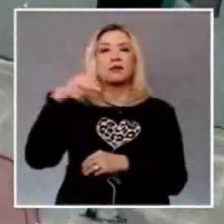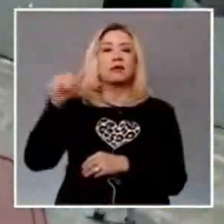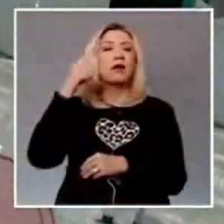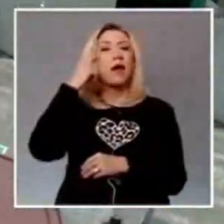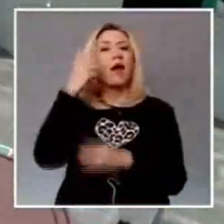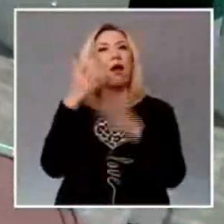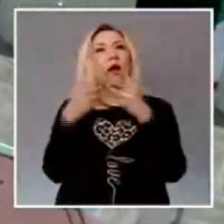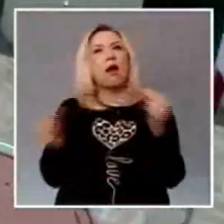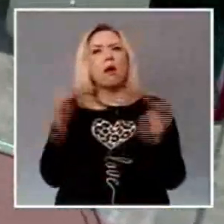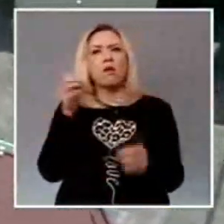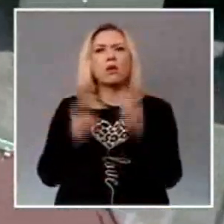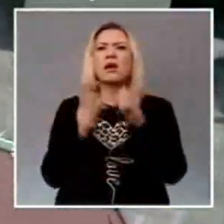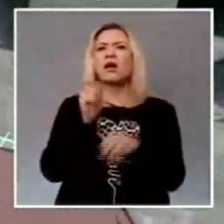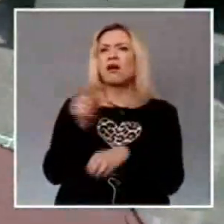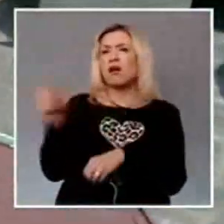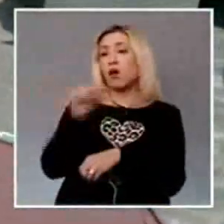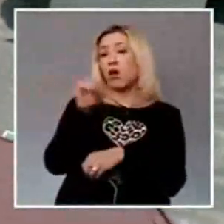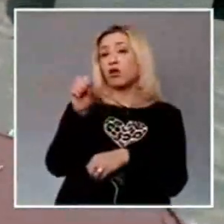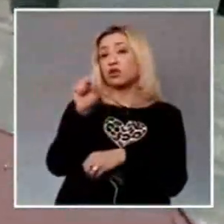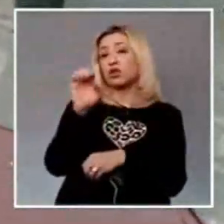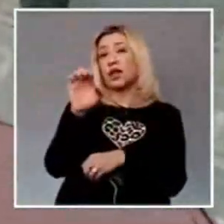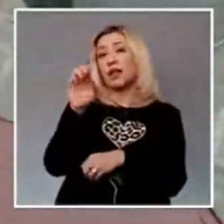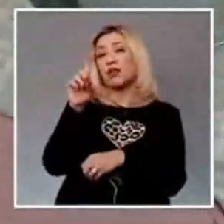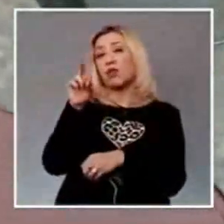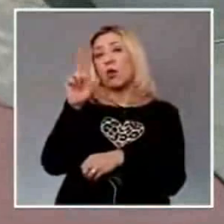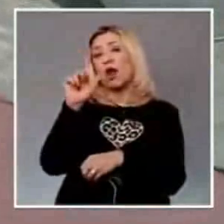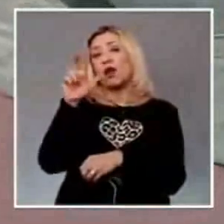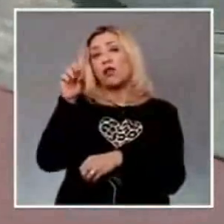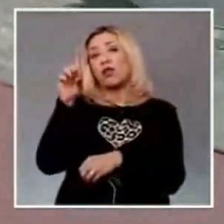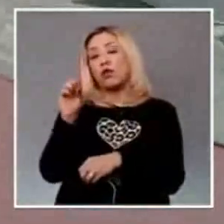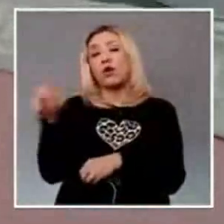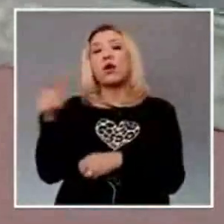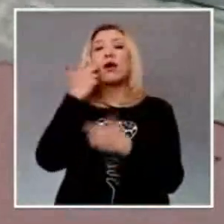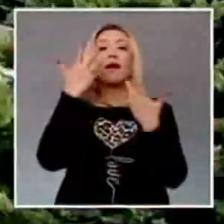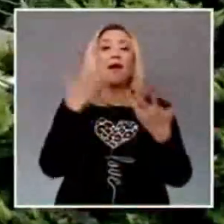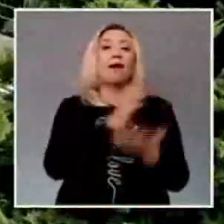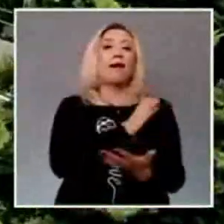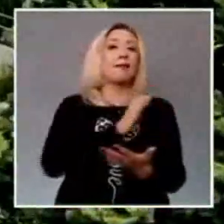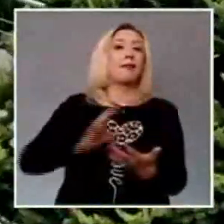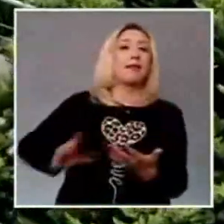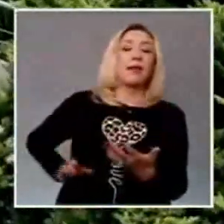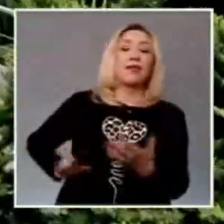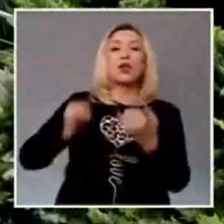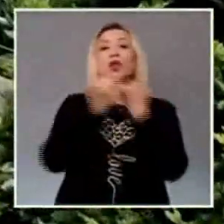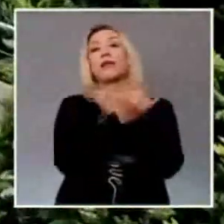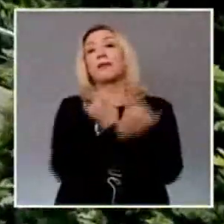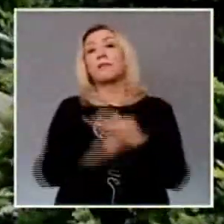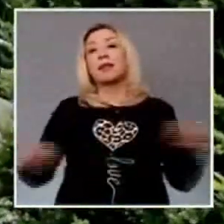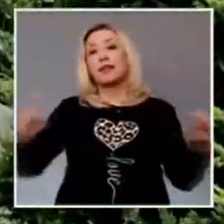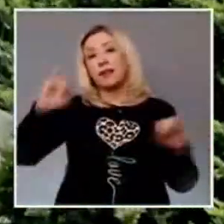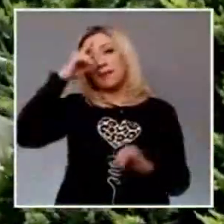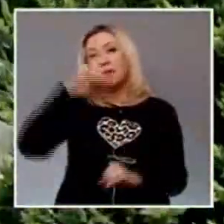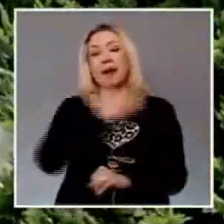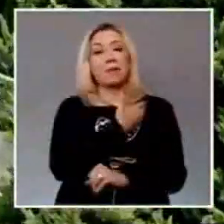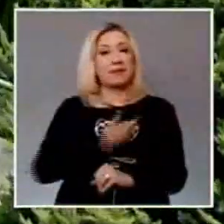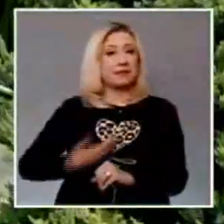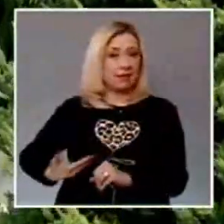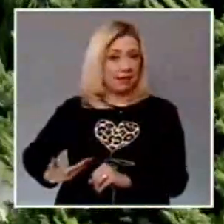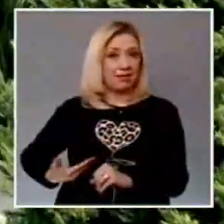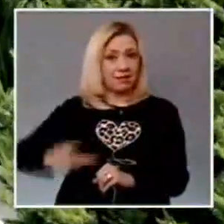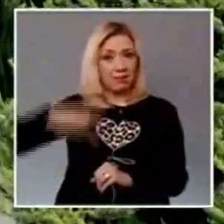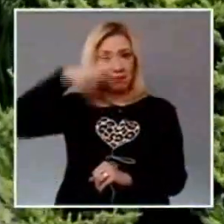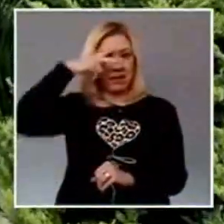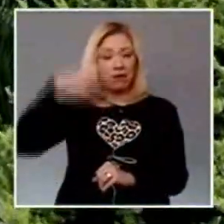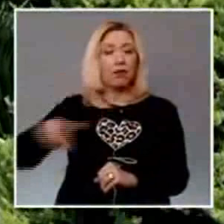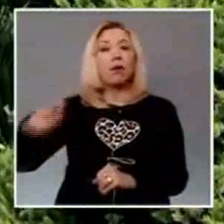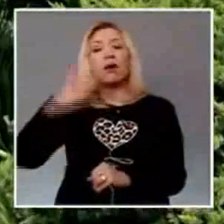José Eduardo Berástegui Córdoba, aspirante a la candidatura independiente a la presidencia de la República, en la que pide ampliar el plazo para